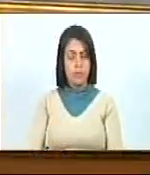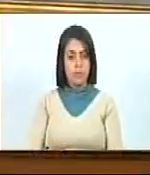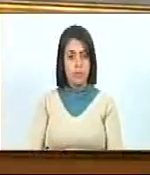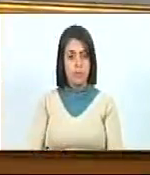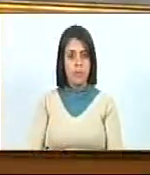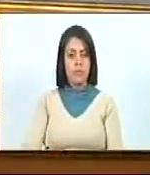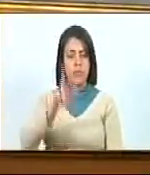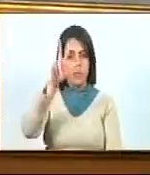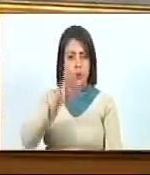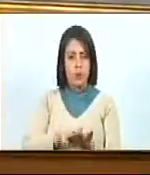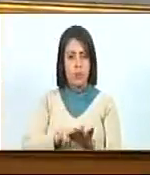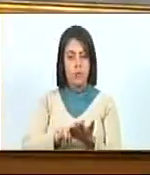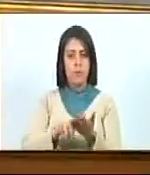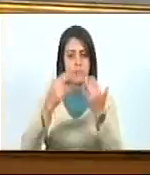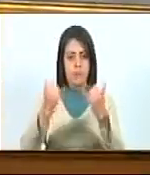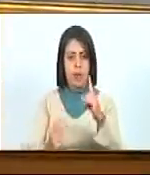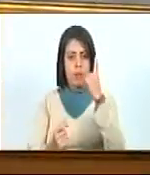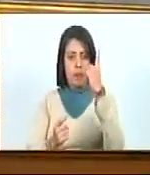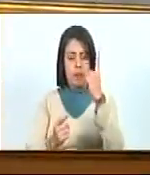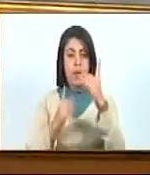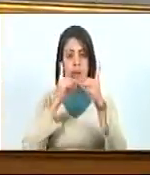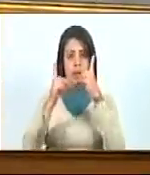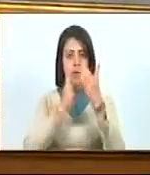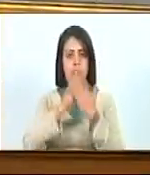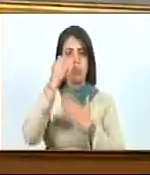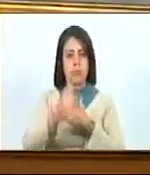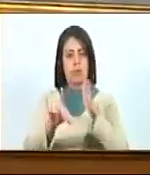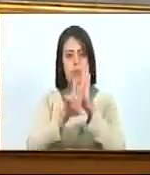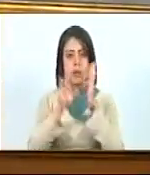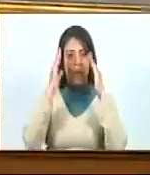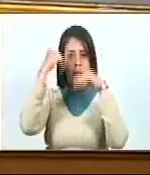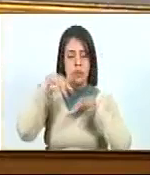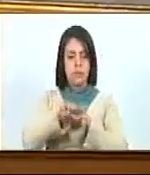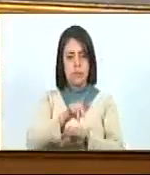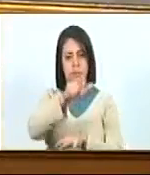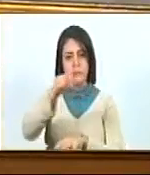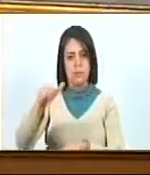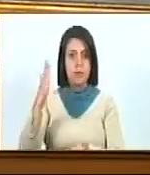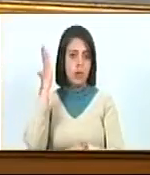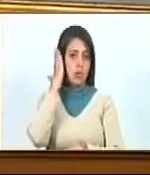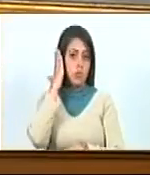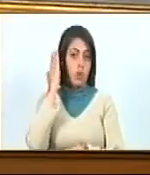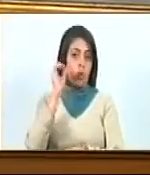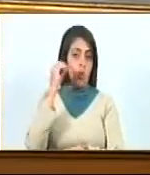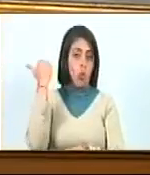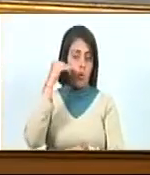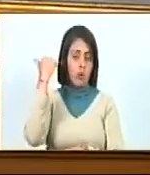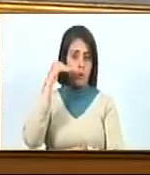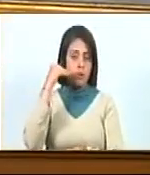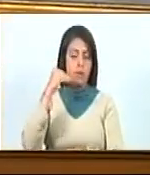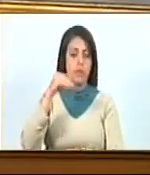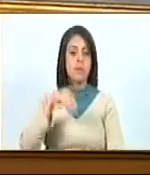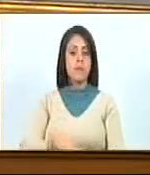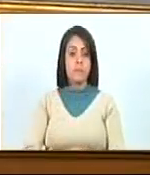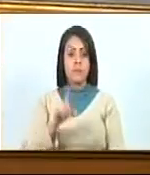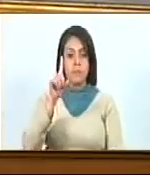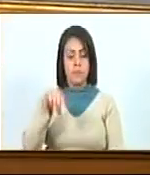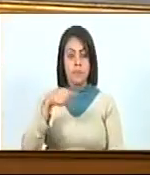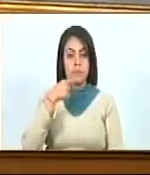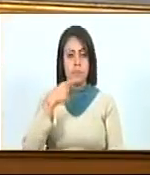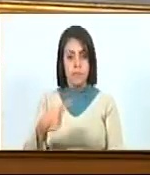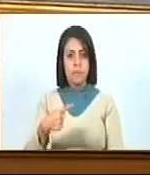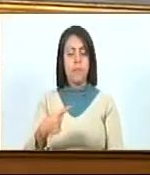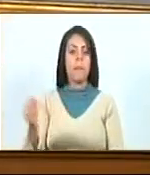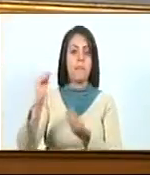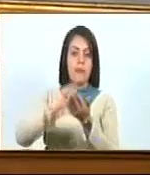Se declara aprobado en primera discusión el proyecto de ley de atención integral a las personas sordas o con otra discapacidad auditiva y